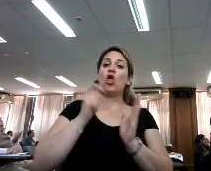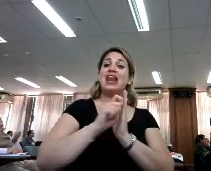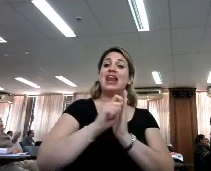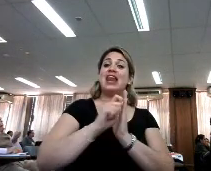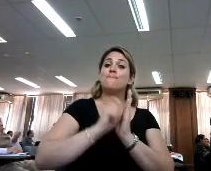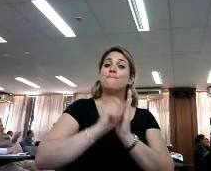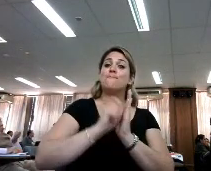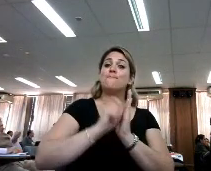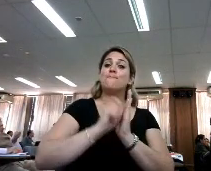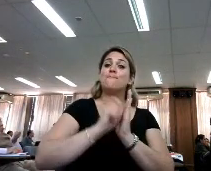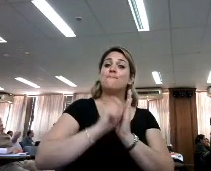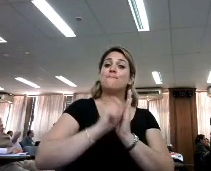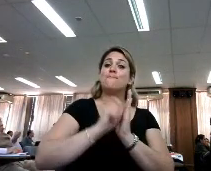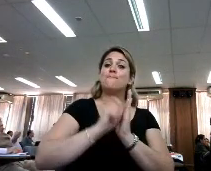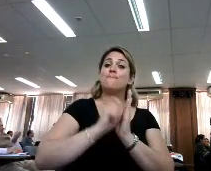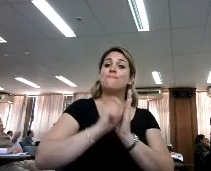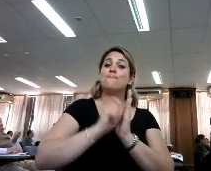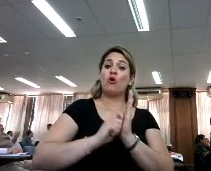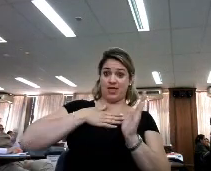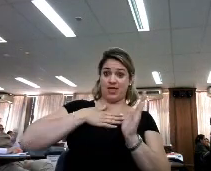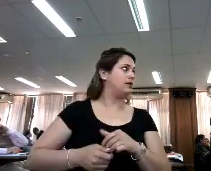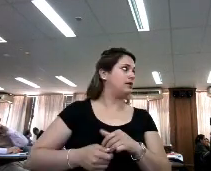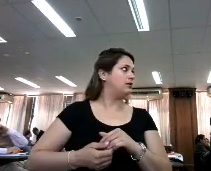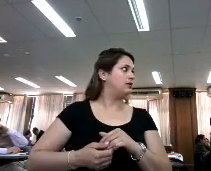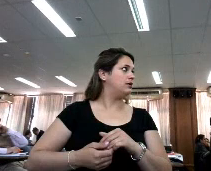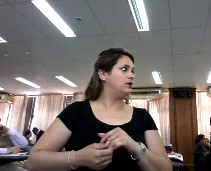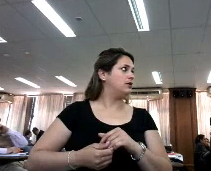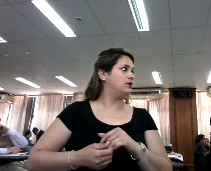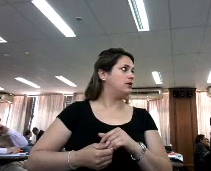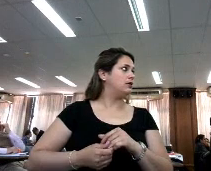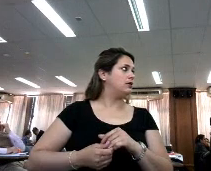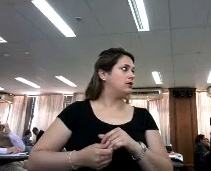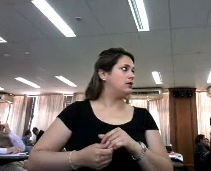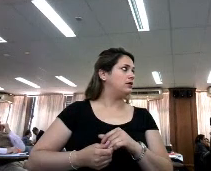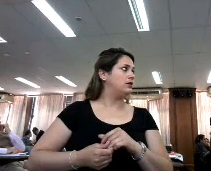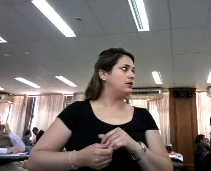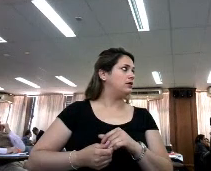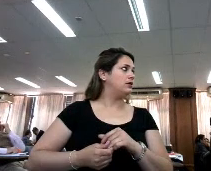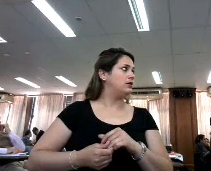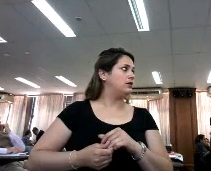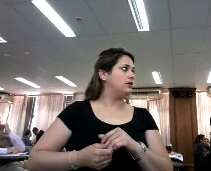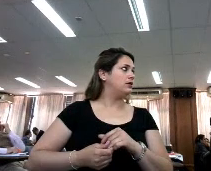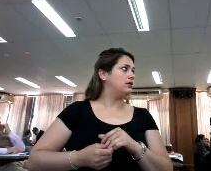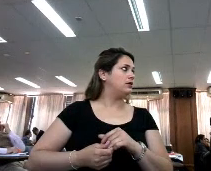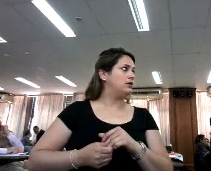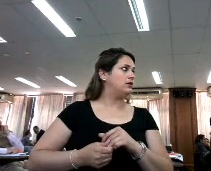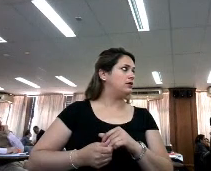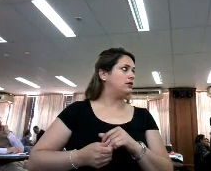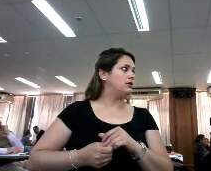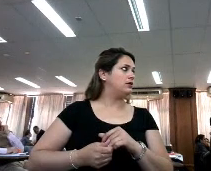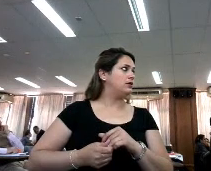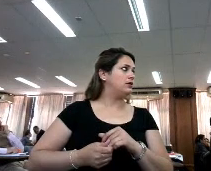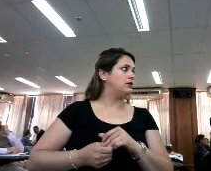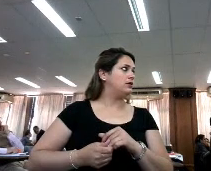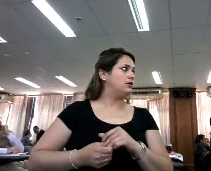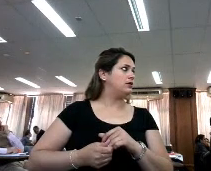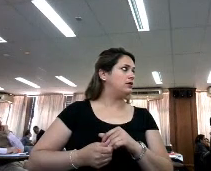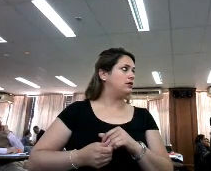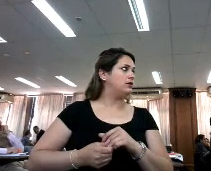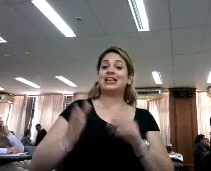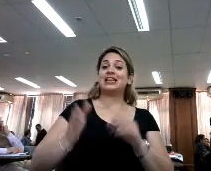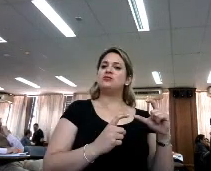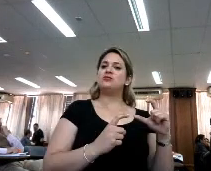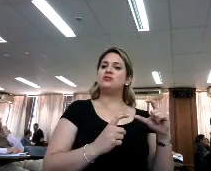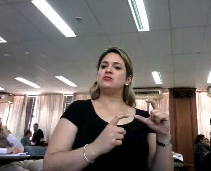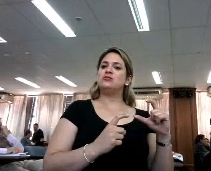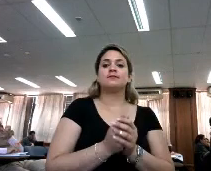y si no hay resuelto eso. El tema de identificar los libros a través de los capítulos en realidad surge también de del feedback